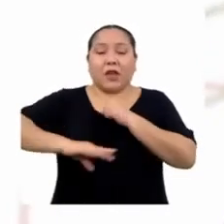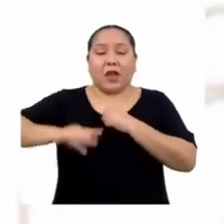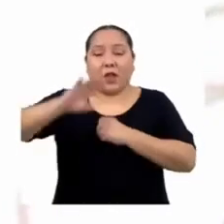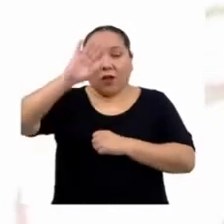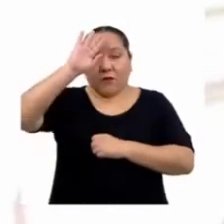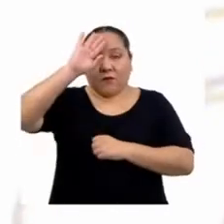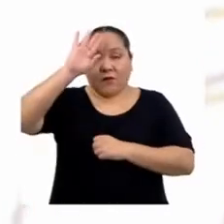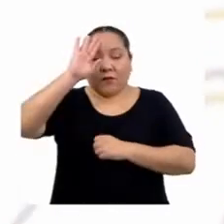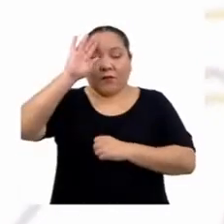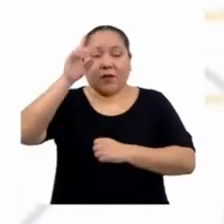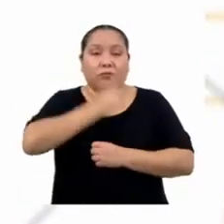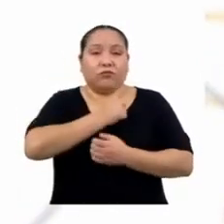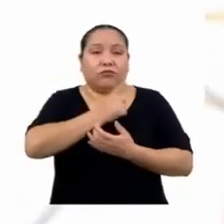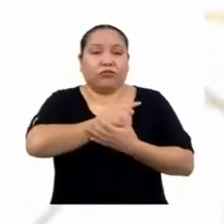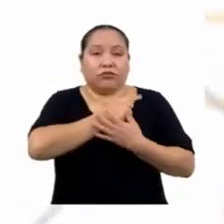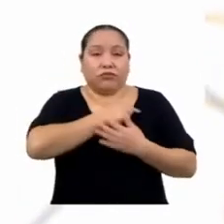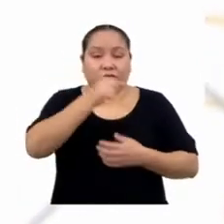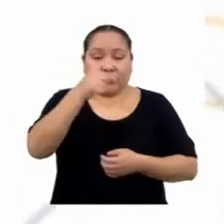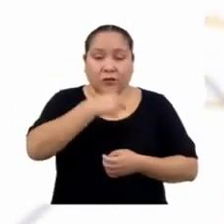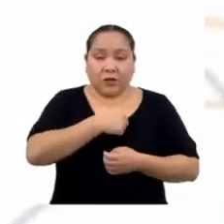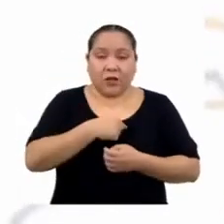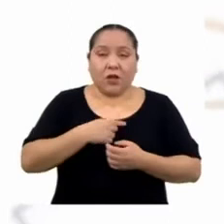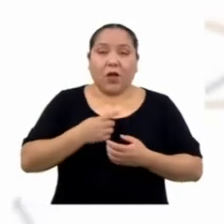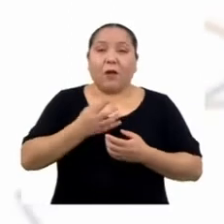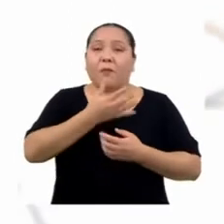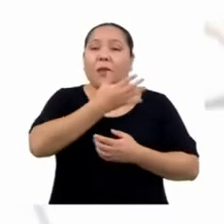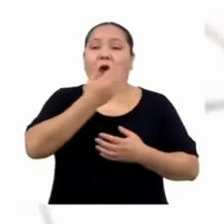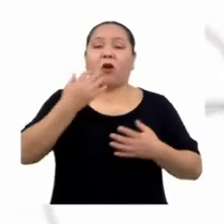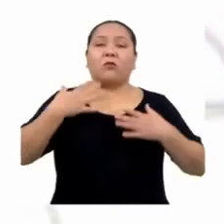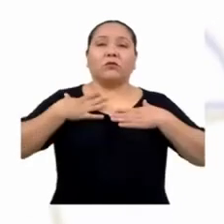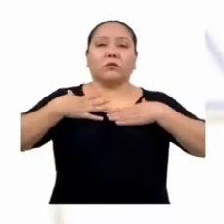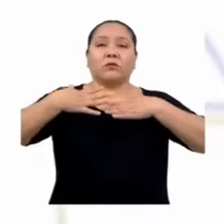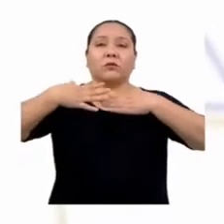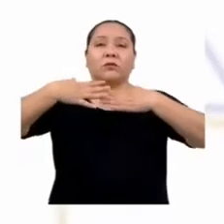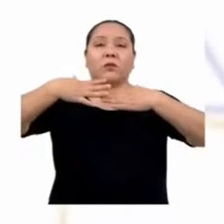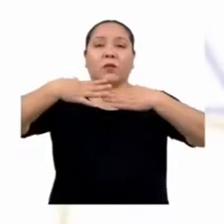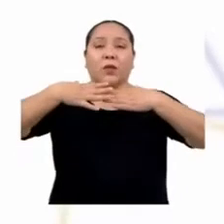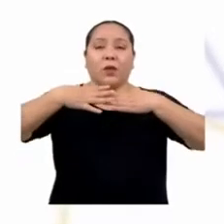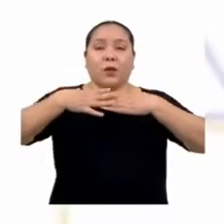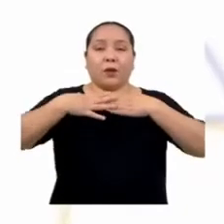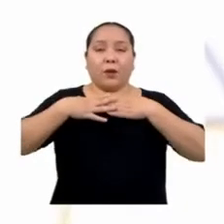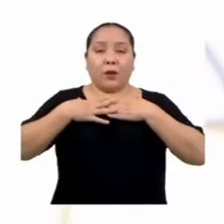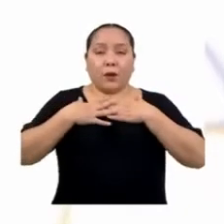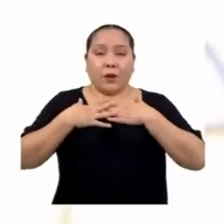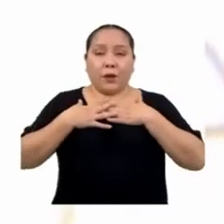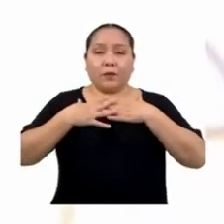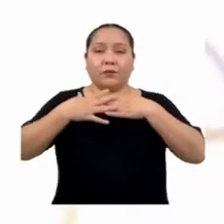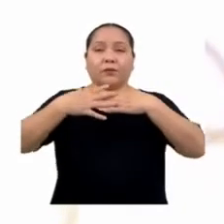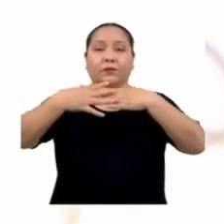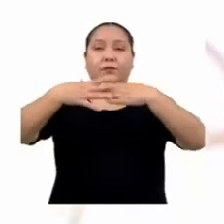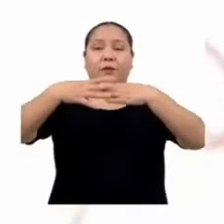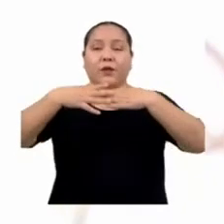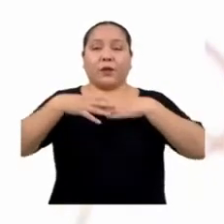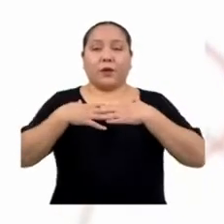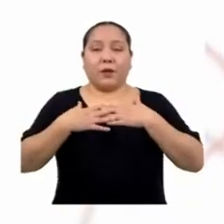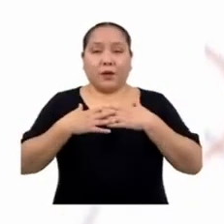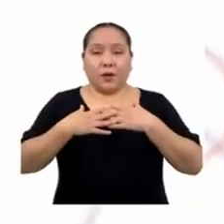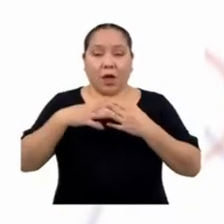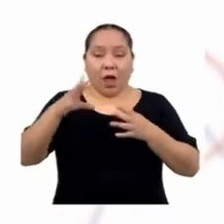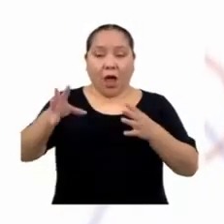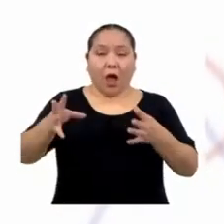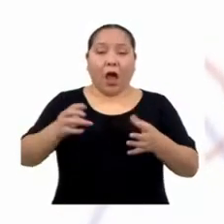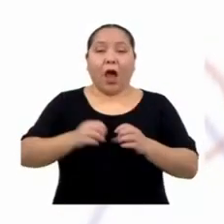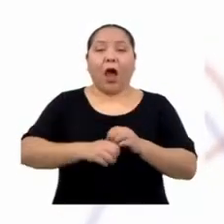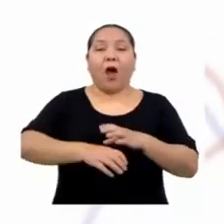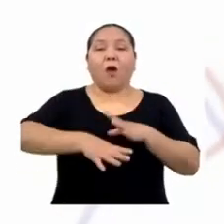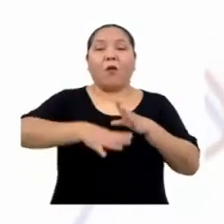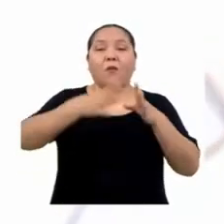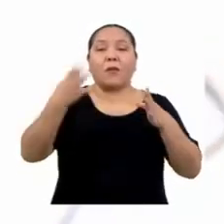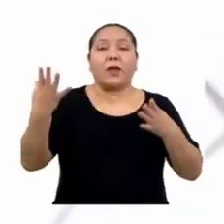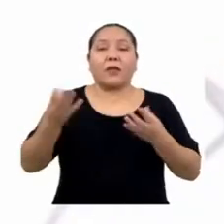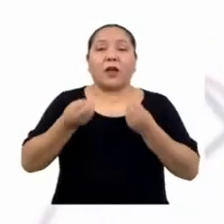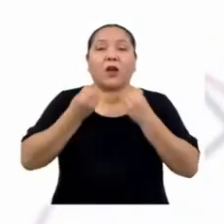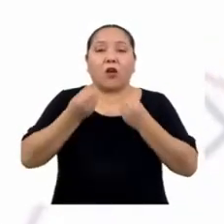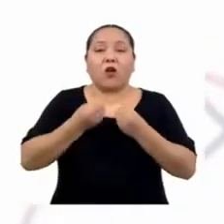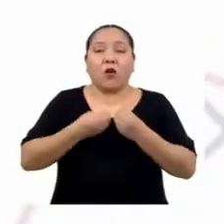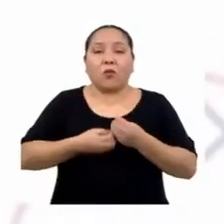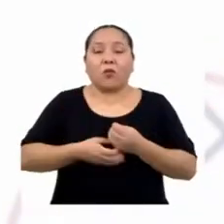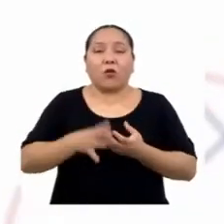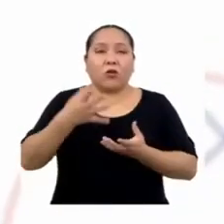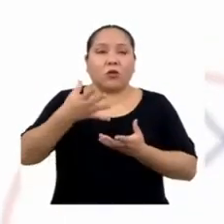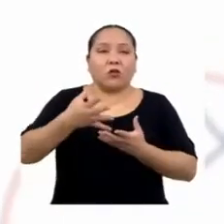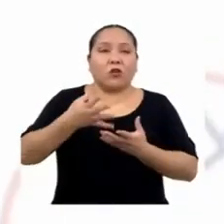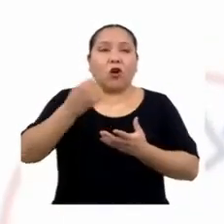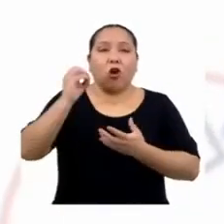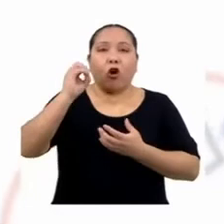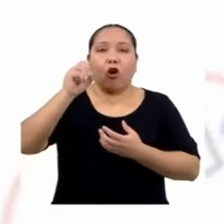mejora la función cardiovascular y respiratoria, aumenta el consumo máximo de oxígeno, mejora el suministro de sangre a los